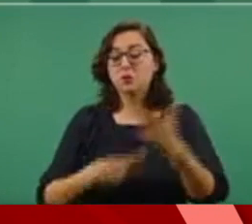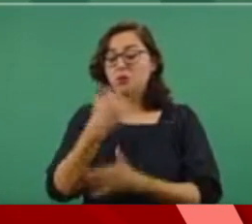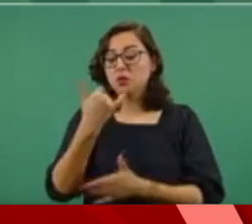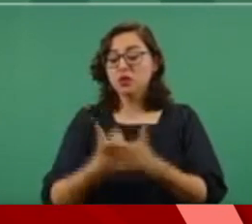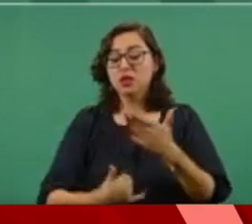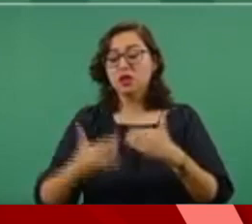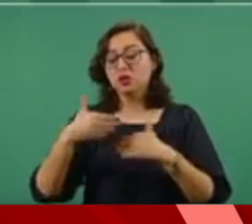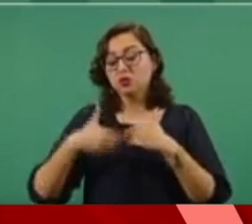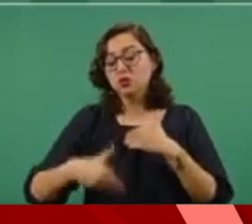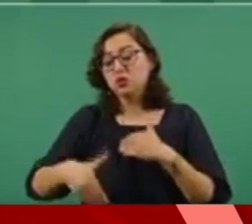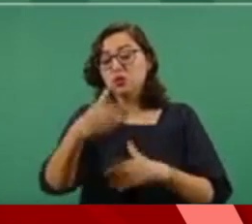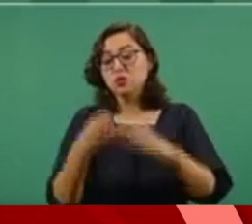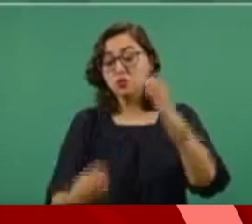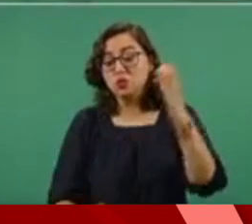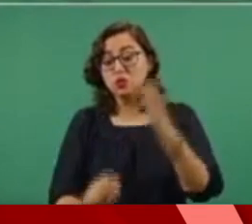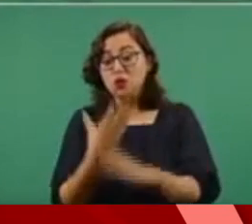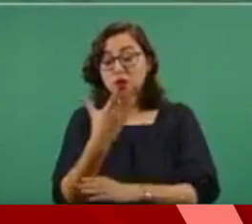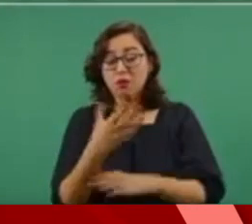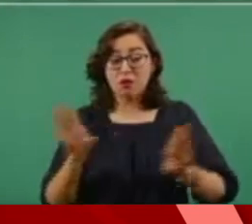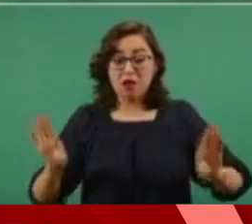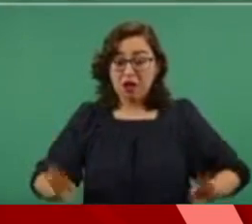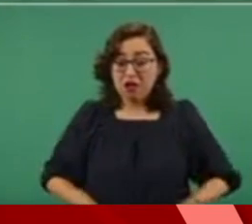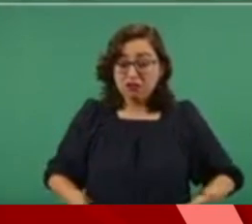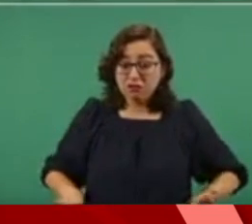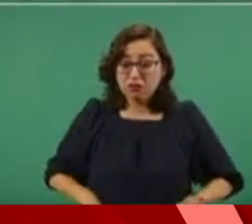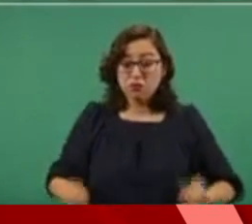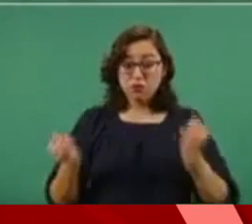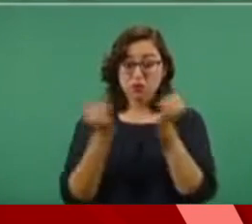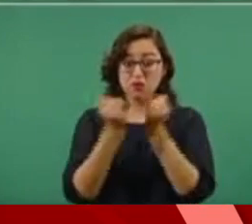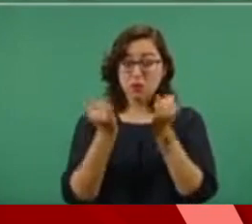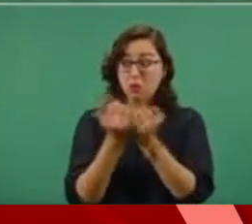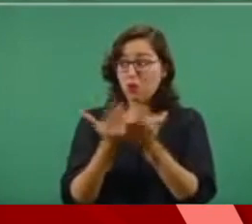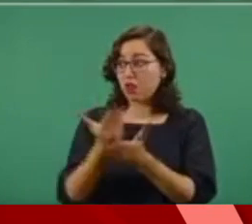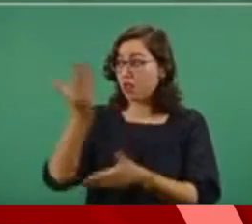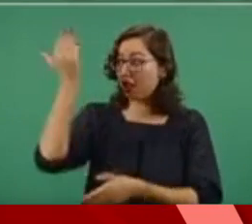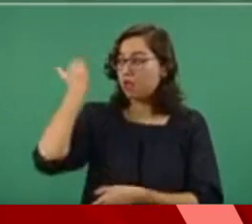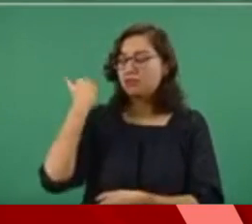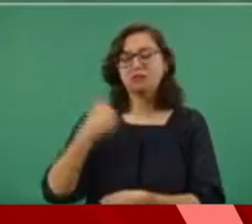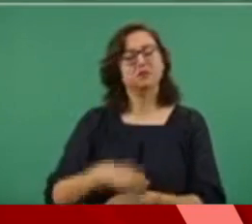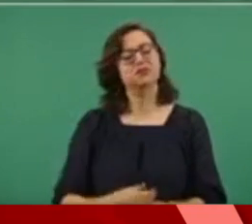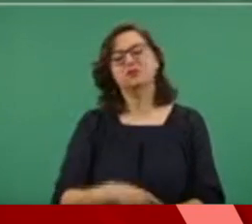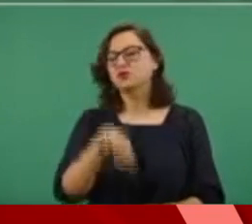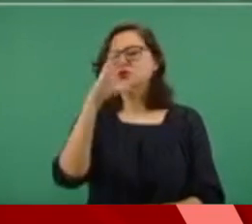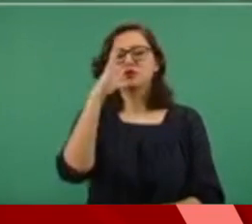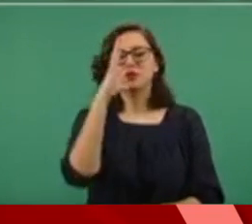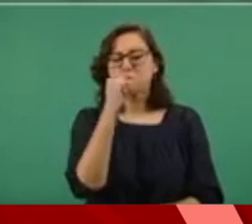viejas y no entienden.